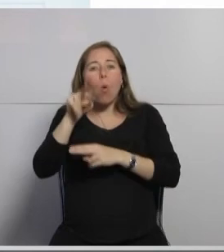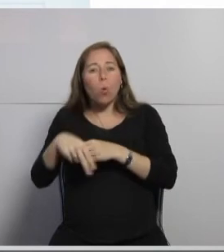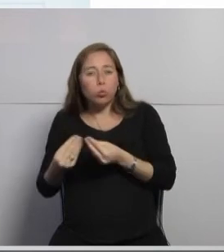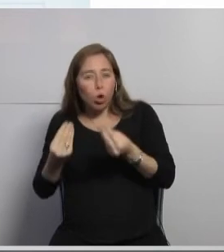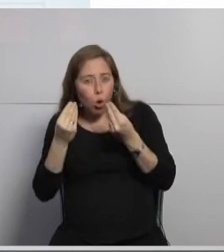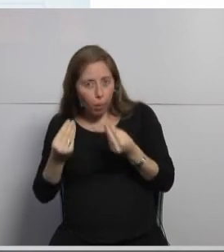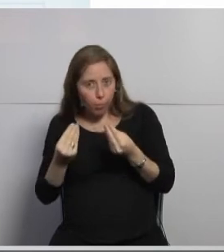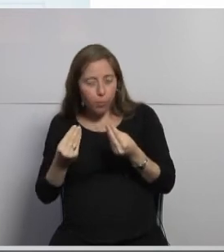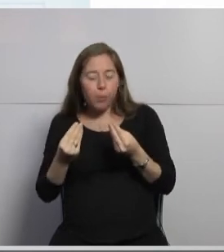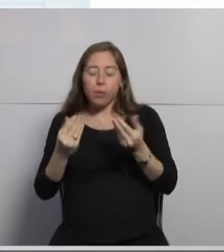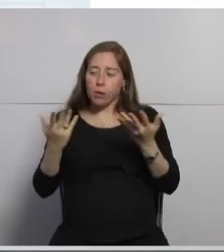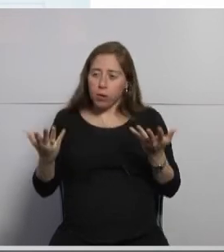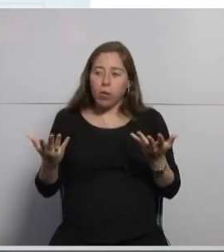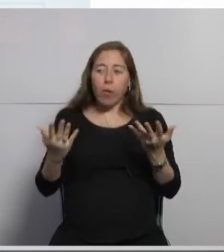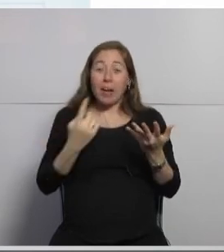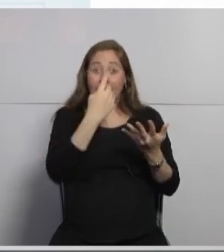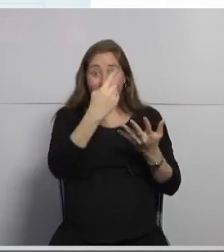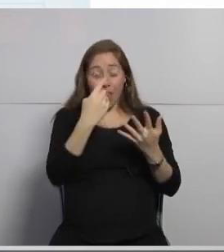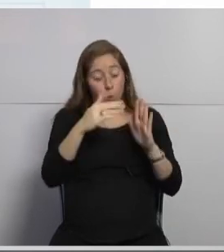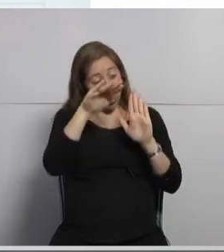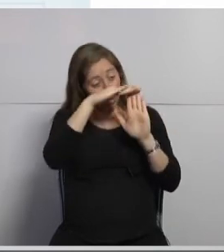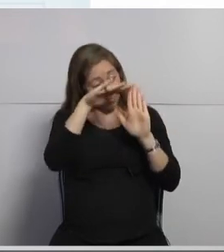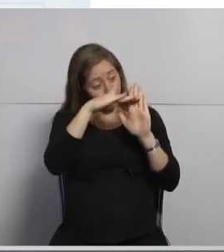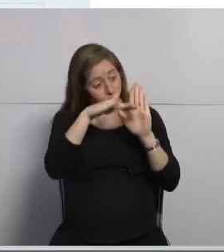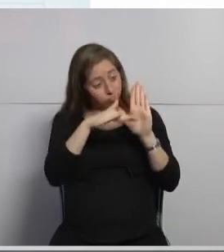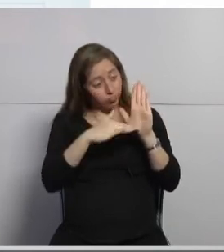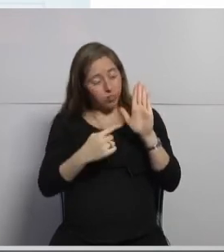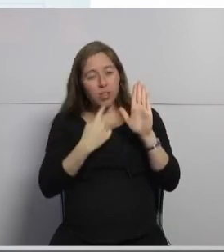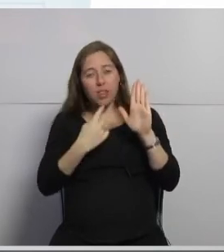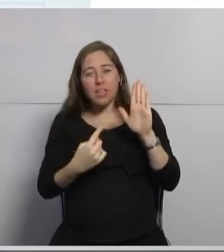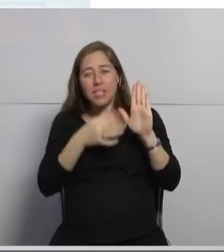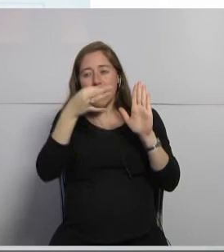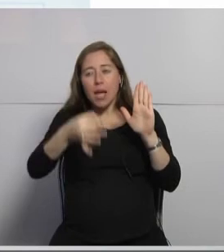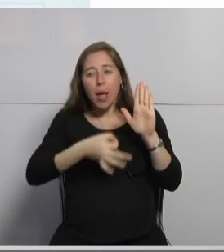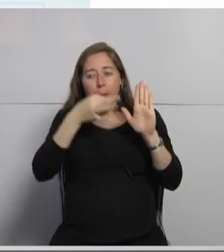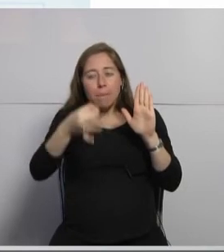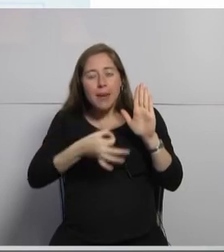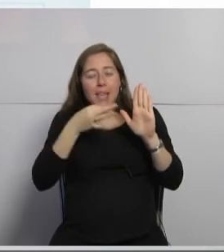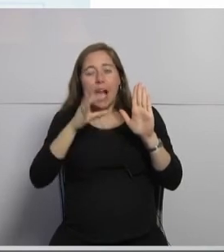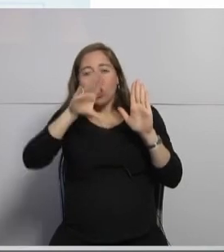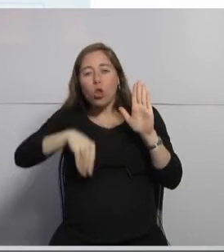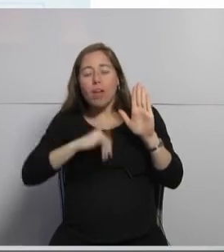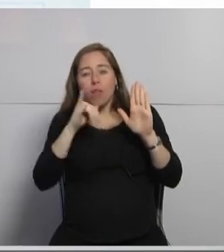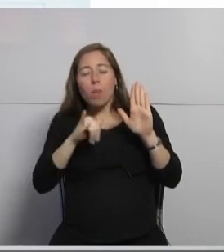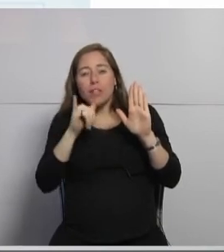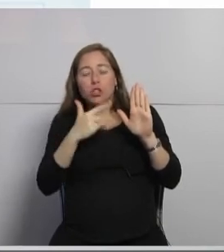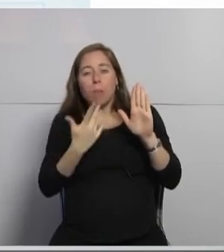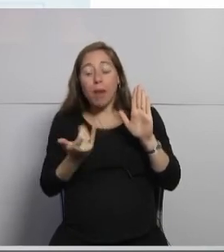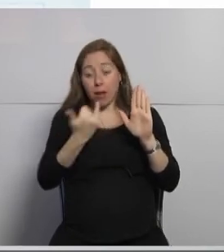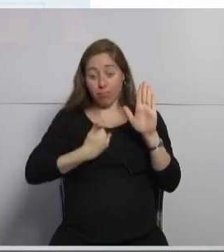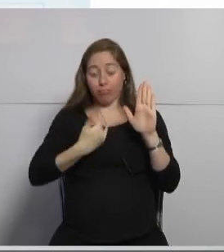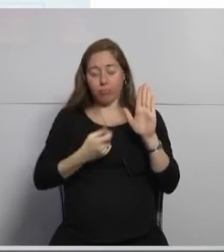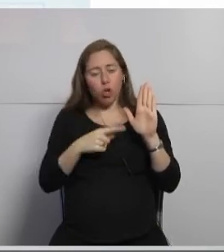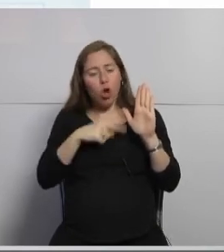ahí adentro de cada método nos diría cuáles serían los parámetros para poder acceder a la información